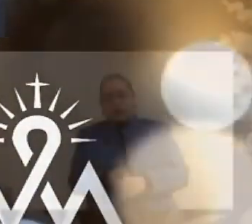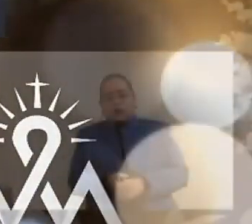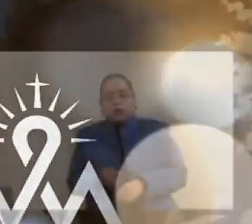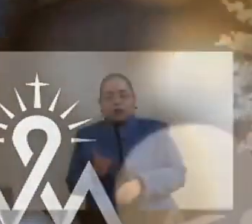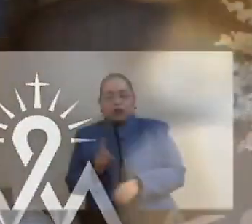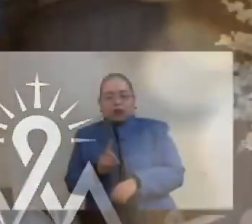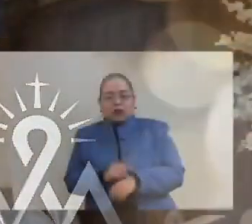No más violencia No más Esto Gracias.